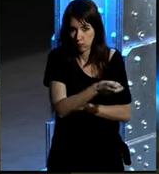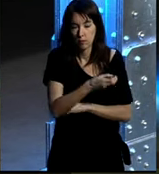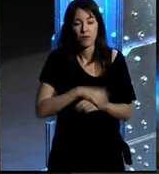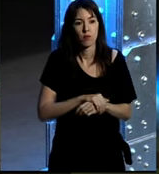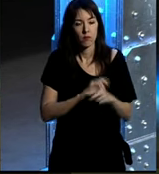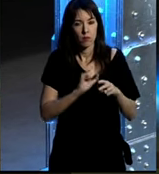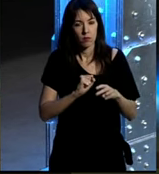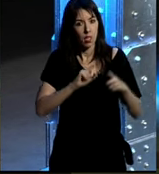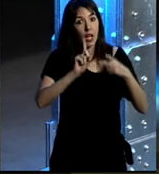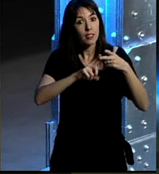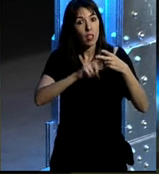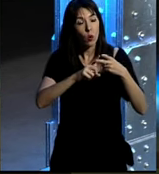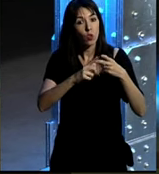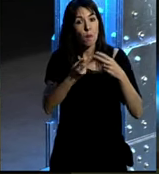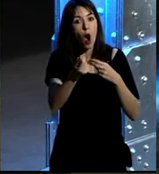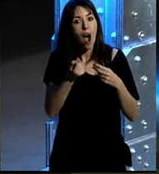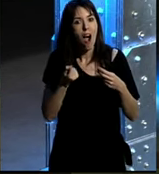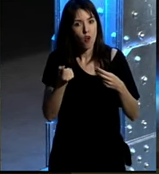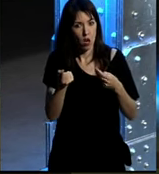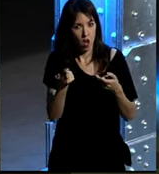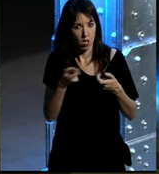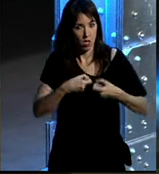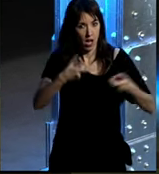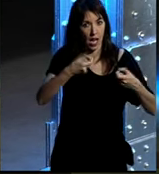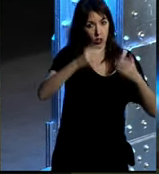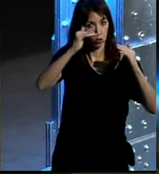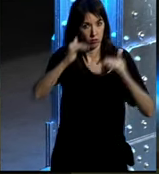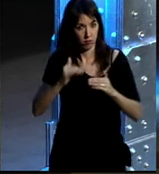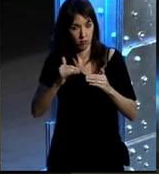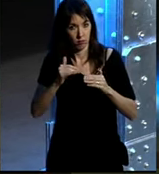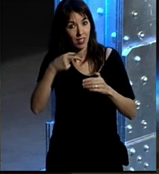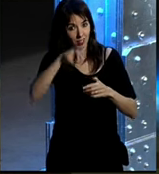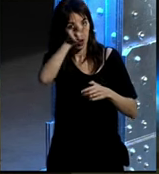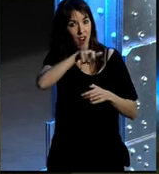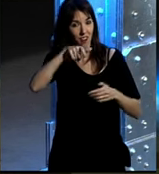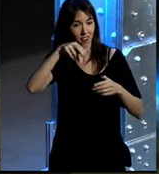la segunda para ahorrar costes que es donde se encuadra esta de recursos humanos es